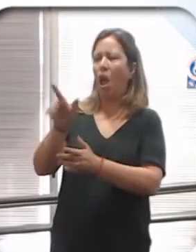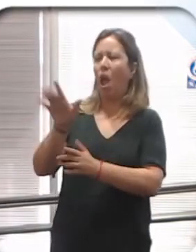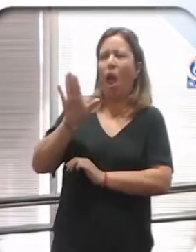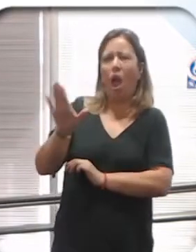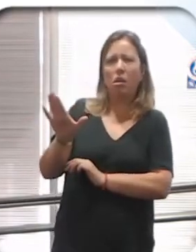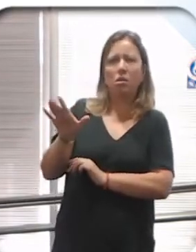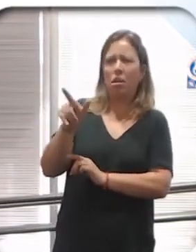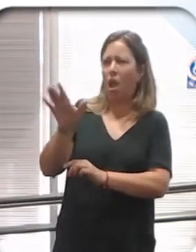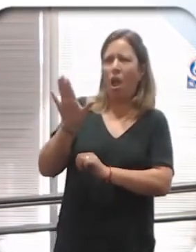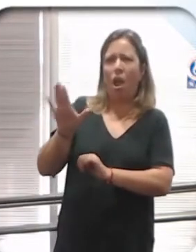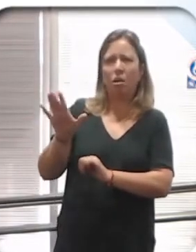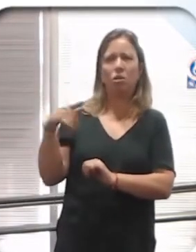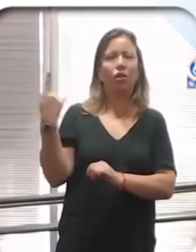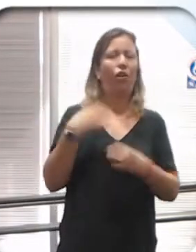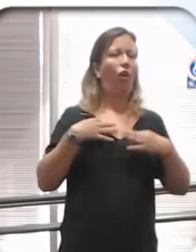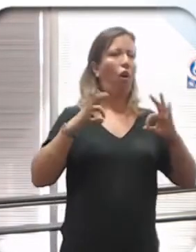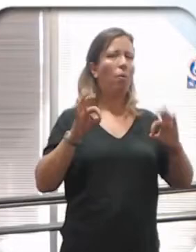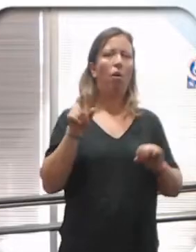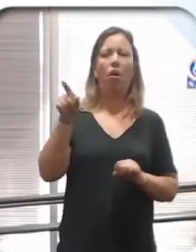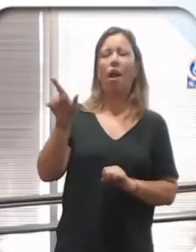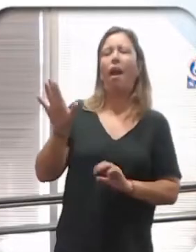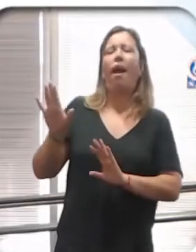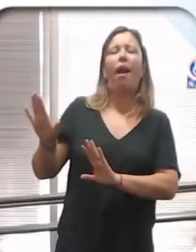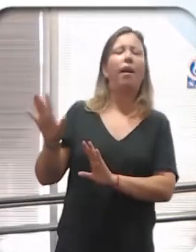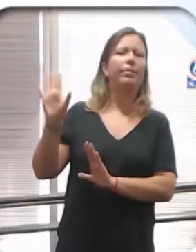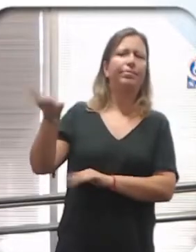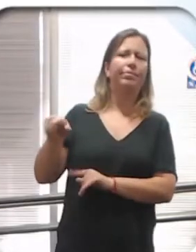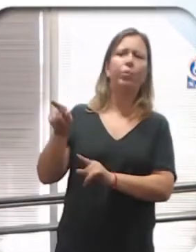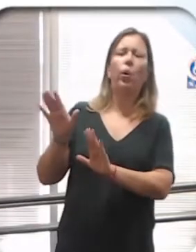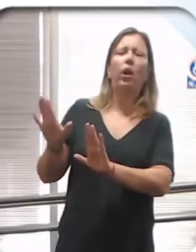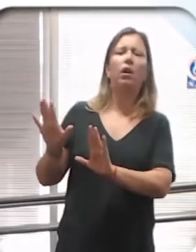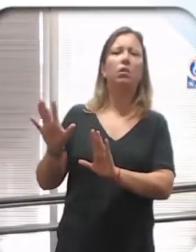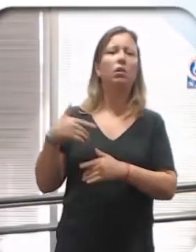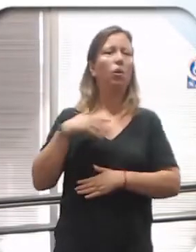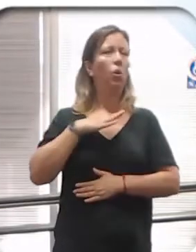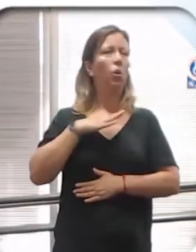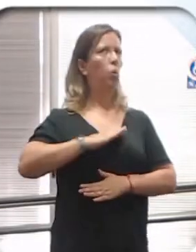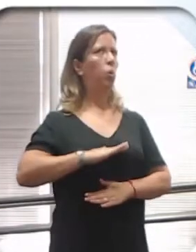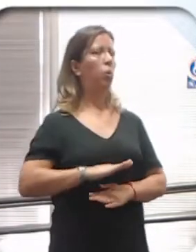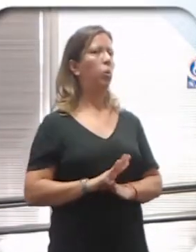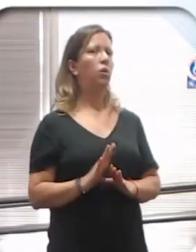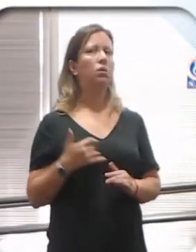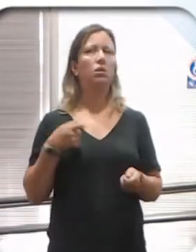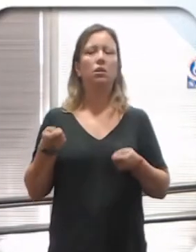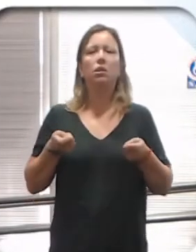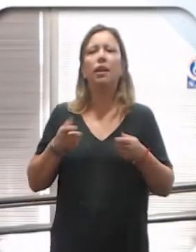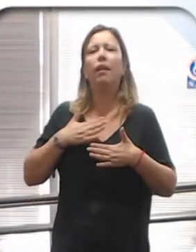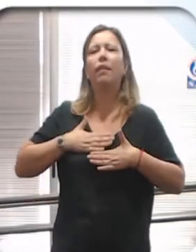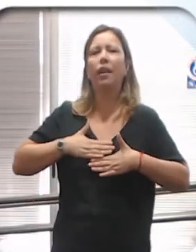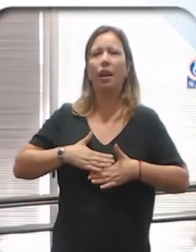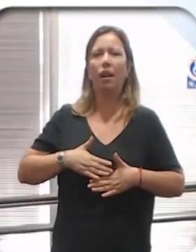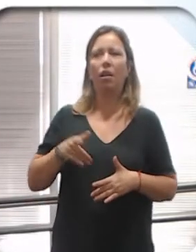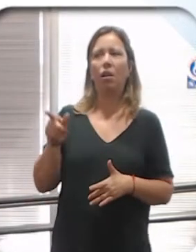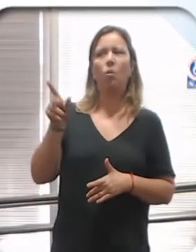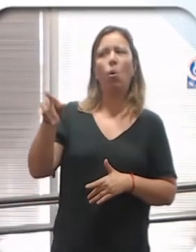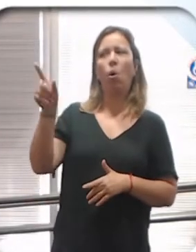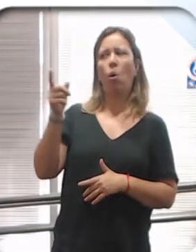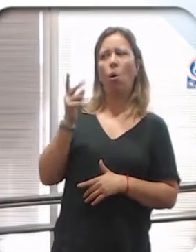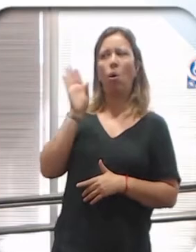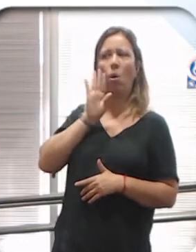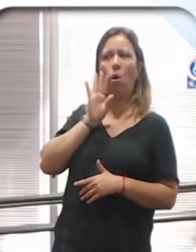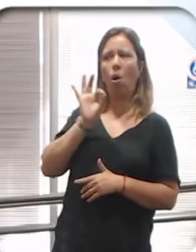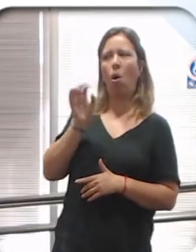las personas para sentirnos cómodos nosotros. Ah, vos sos esto. Entonces yo me quedo tranquila porque sé cómo manejarme contigo porque sos bi